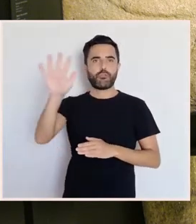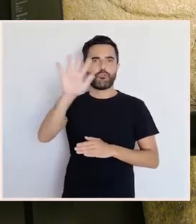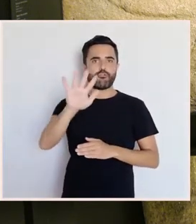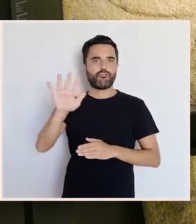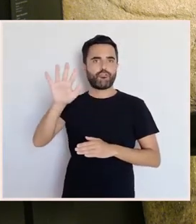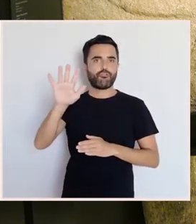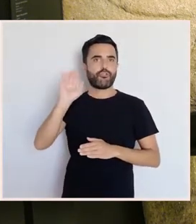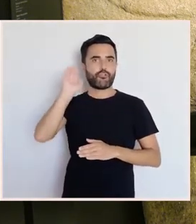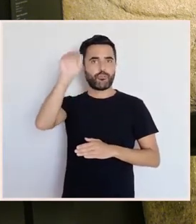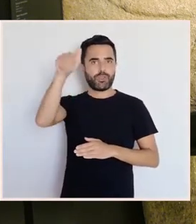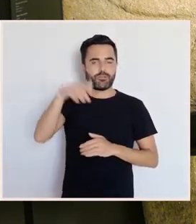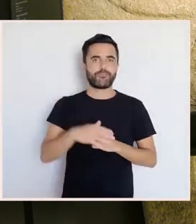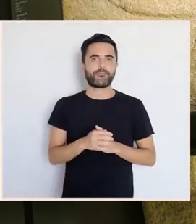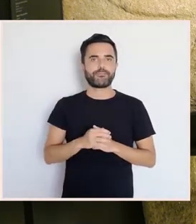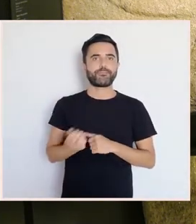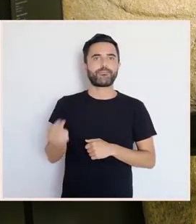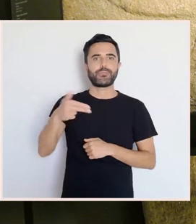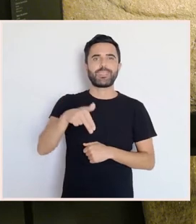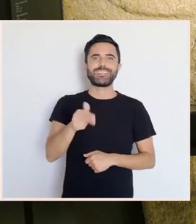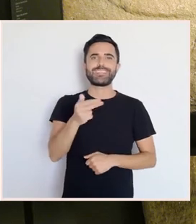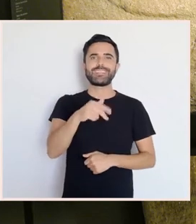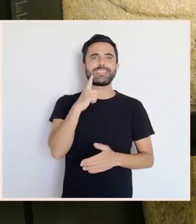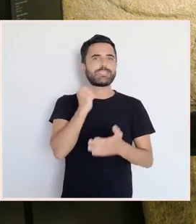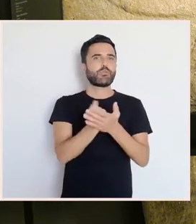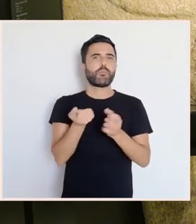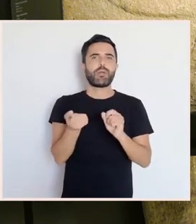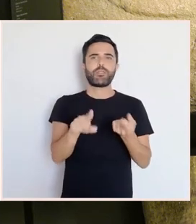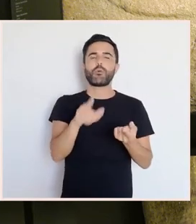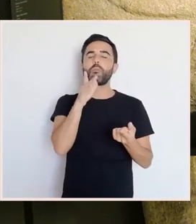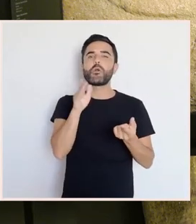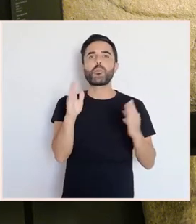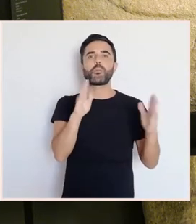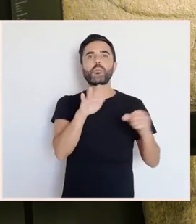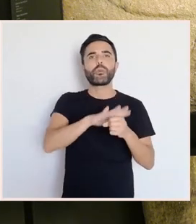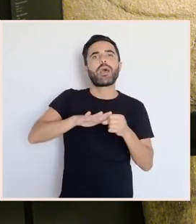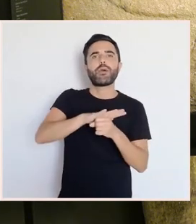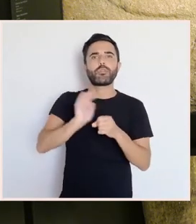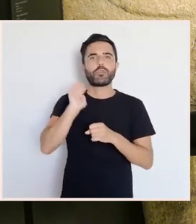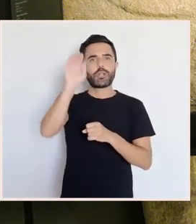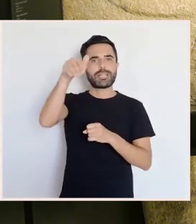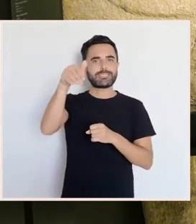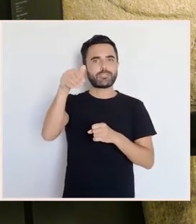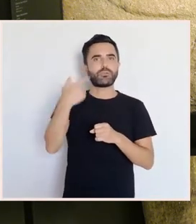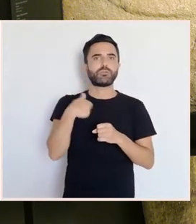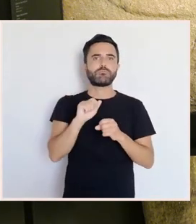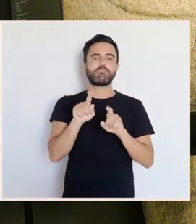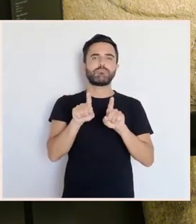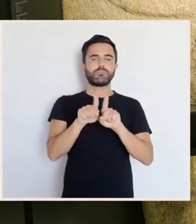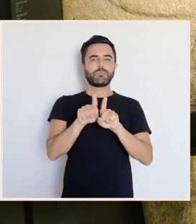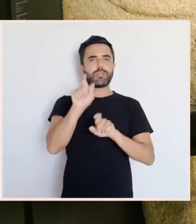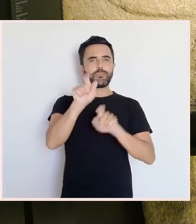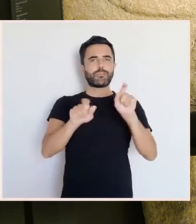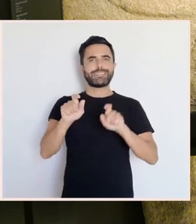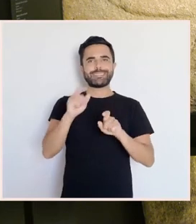O golfinho xa no mundo clásico é algo que rescatan ou que seguen utilizando cristiás era un